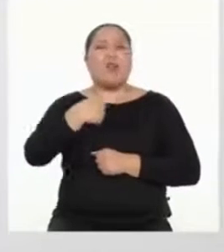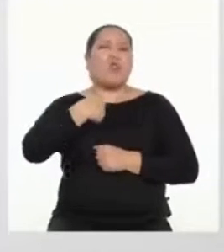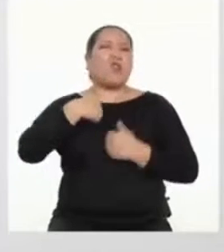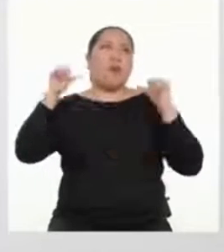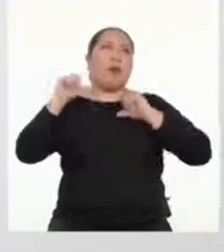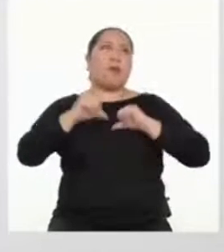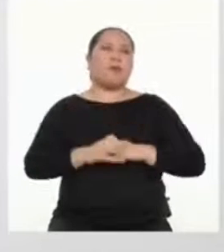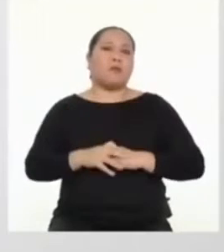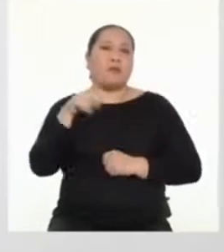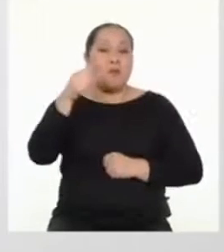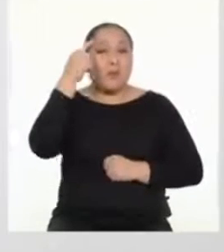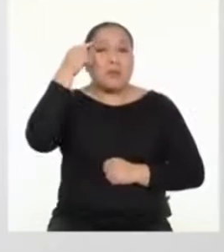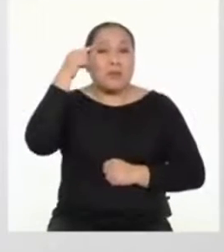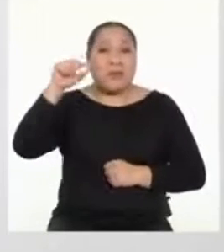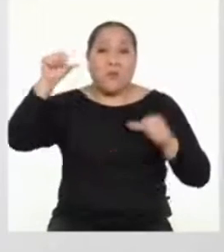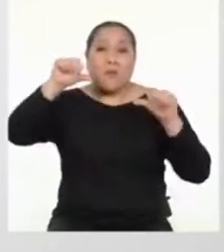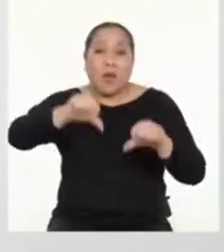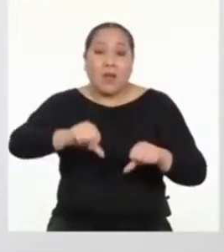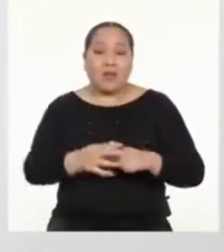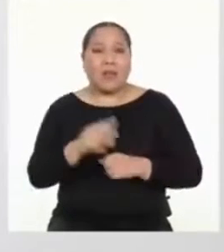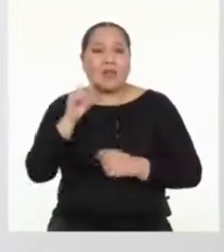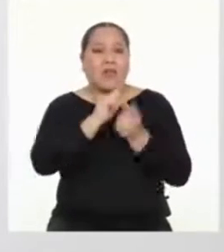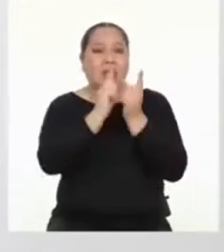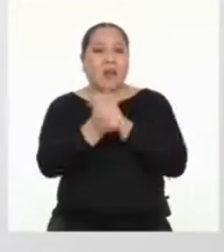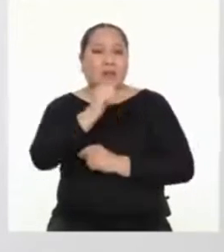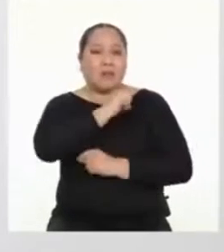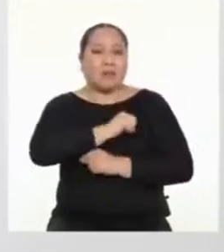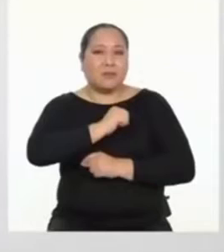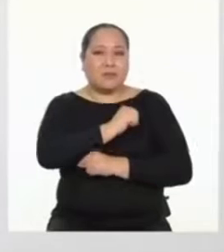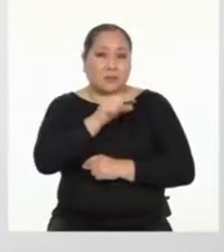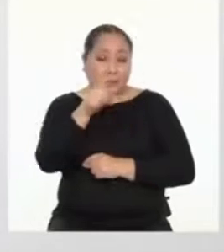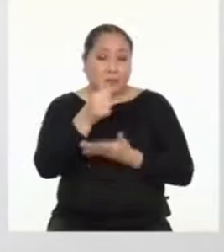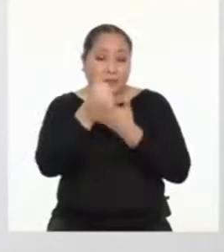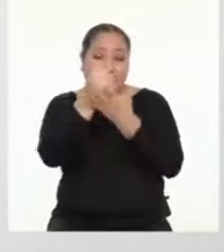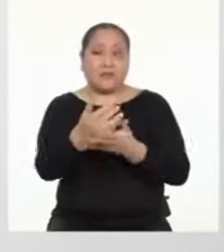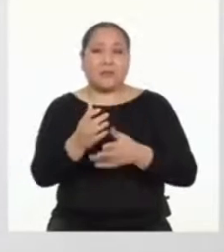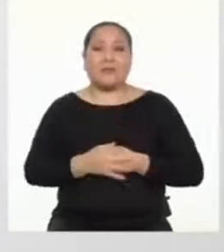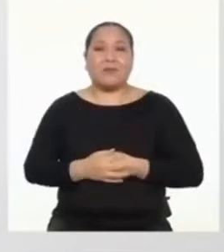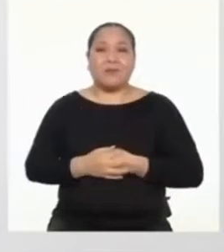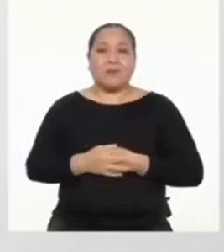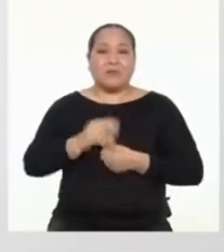predispones a que te vaya mal. Este cambio de actitud te va a hacer mucho bien.